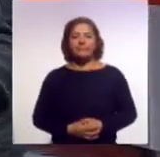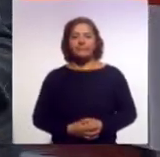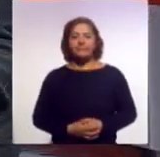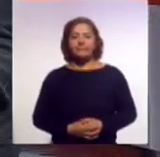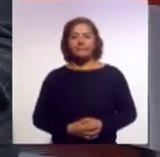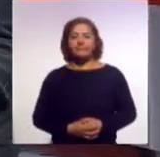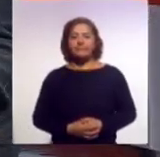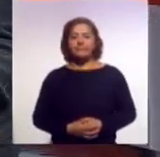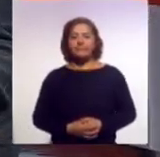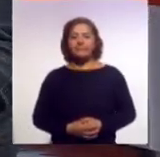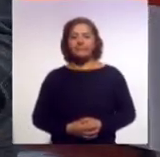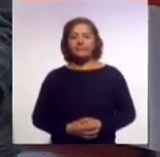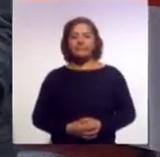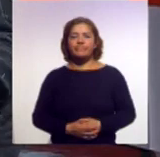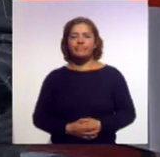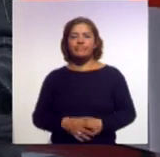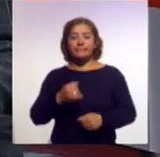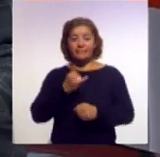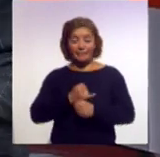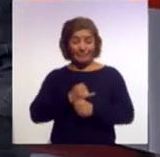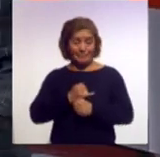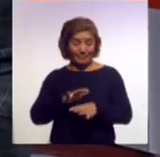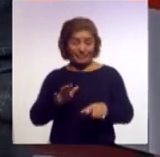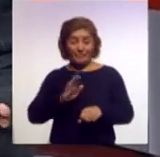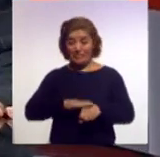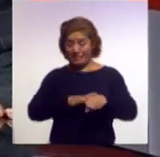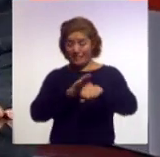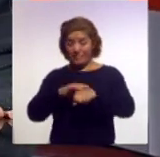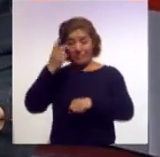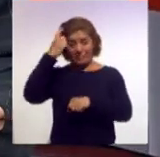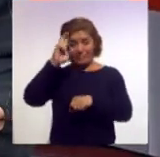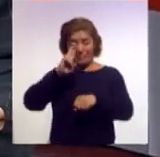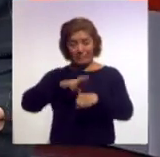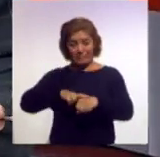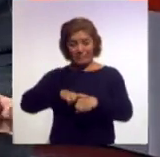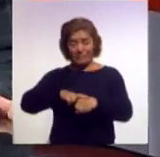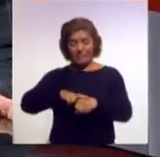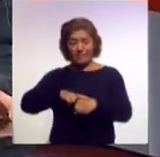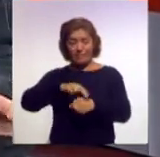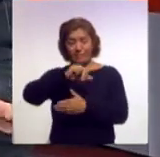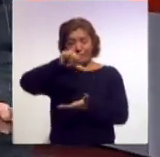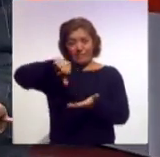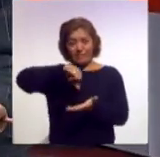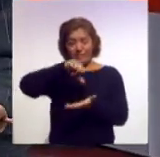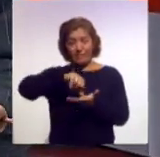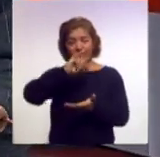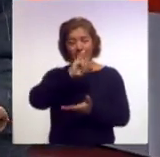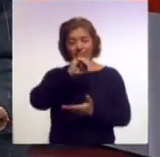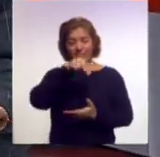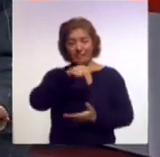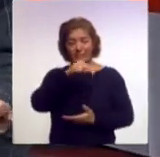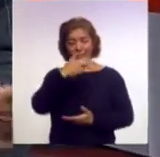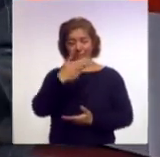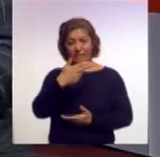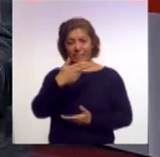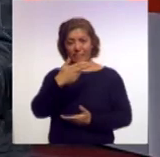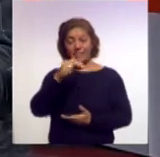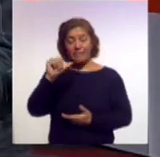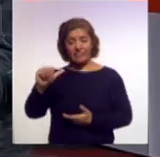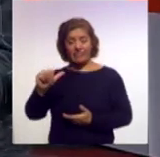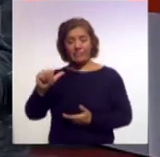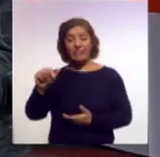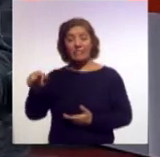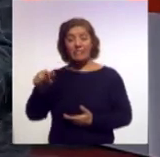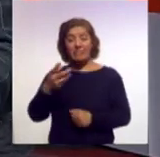Y bien, vamos a más información porque el director del Centro Inatlaxcala informó sobre la rehabilitación de los inmuebles